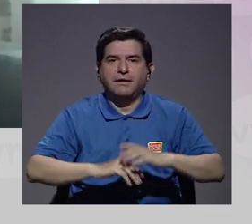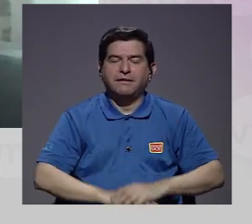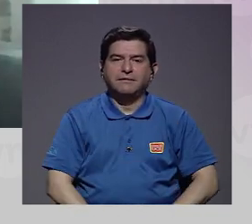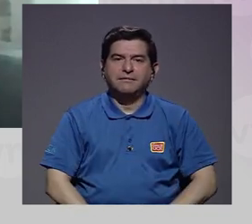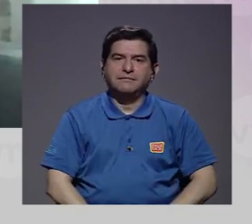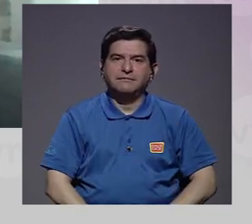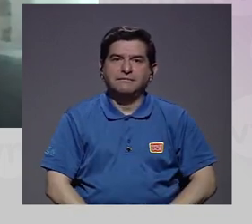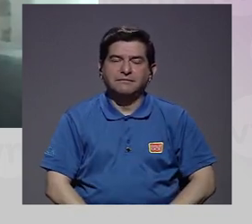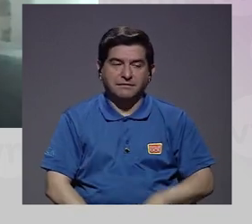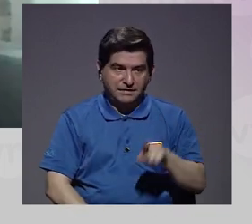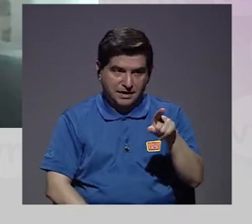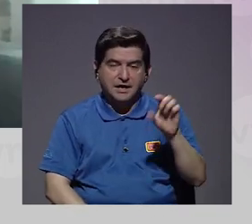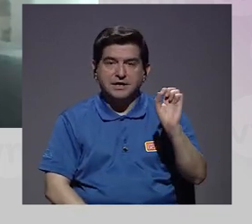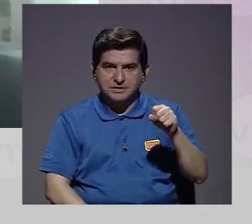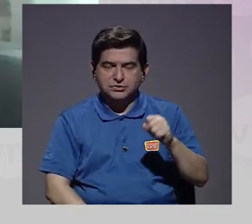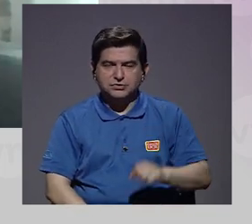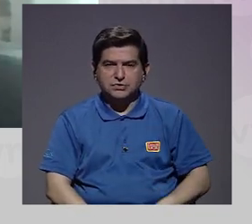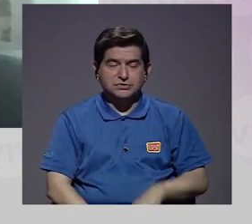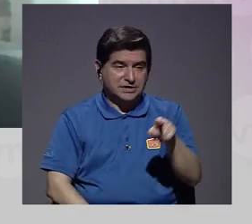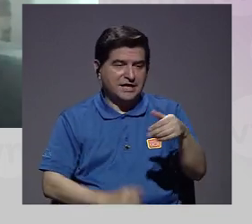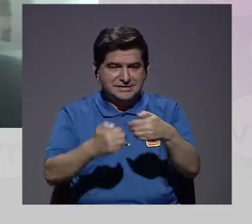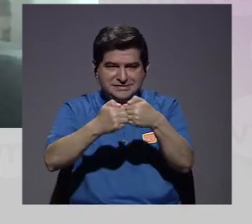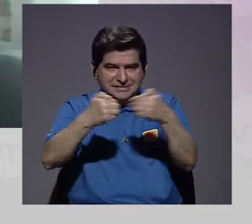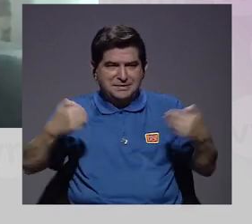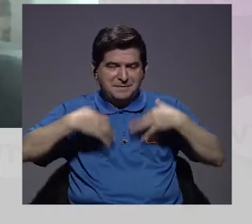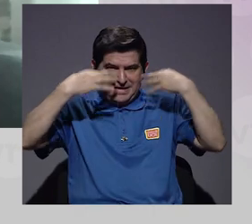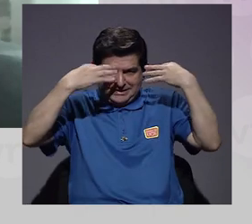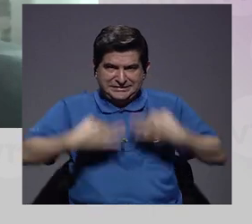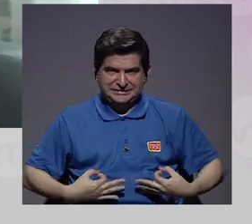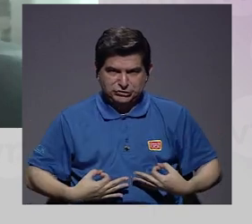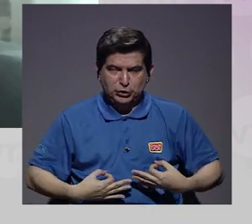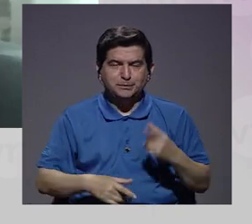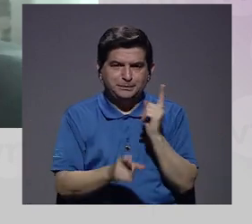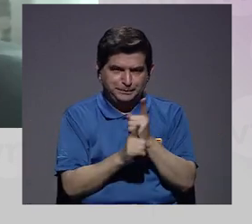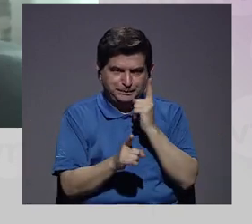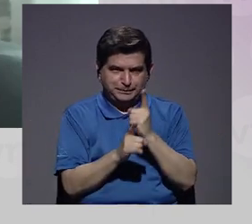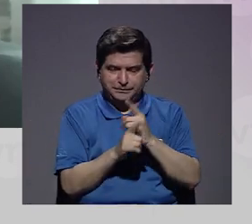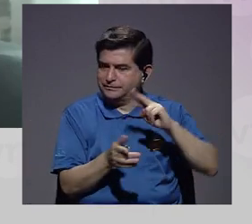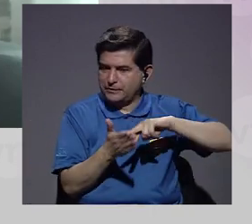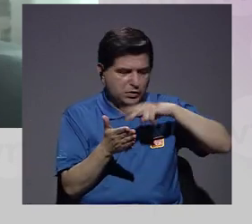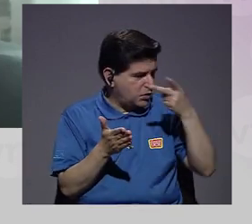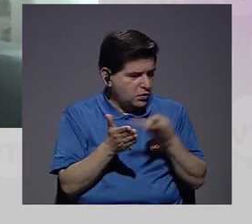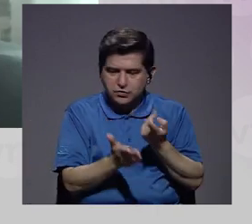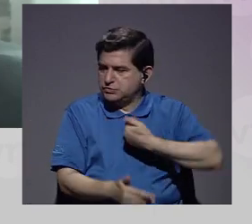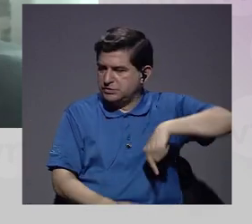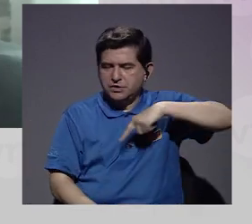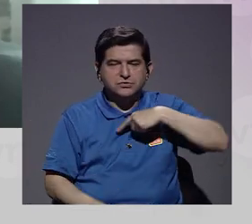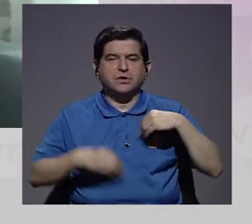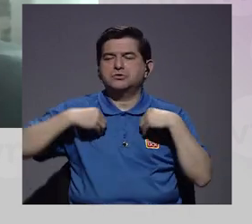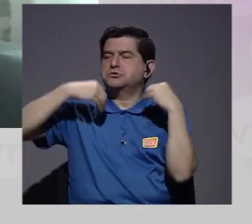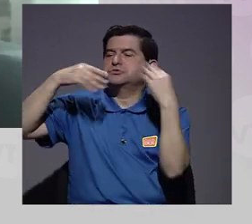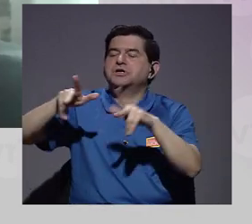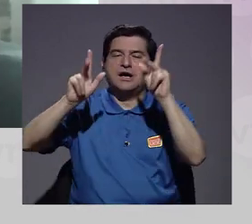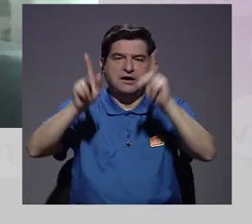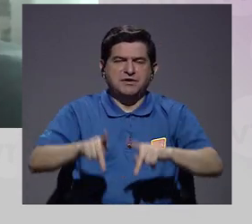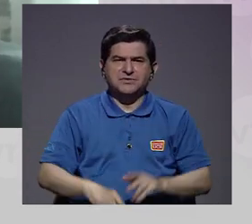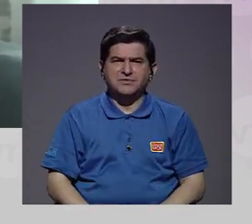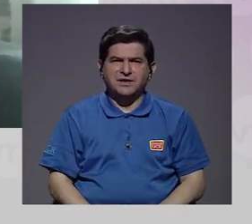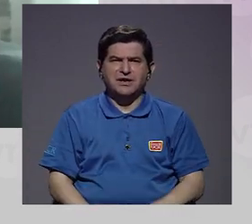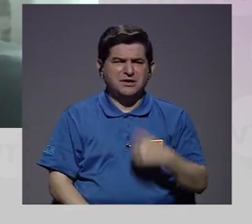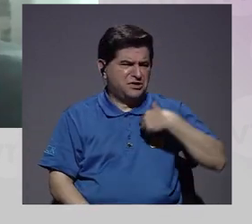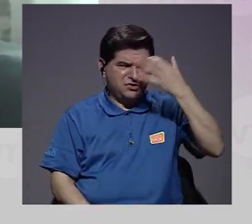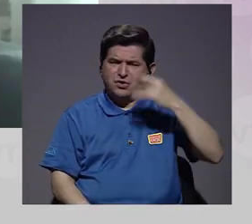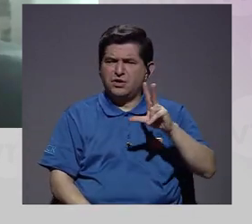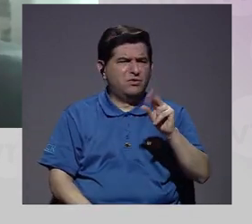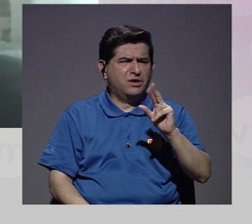físico. Entonces, eso sí, ese distanciamiento físico, ¿verdad? Que efectivamente no quiere decir que vamos a abandonar a la gente, y yo creo